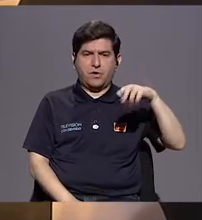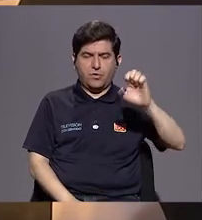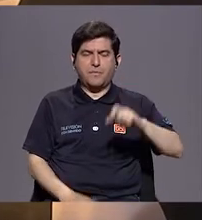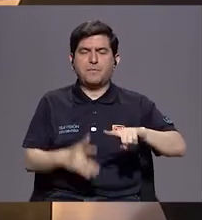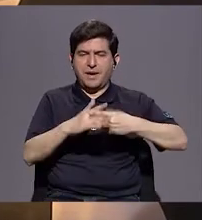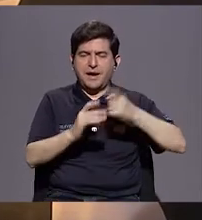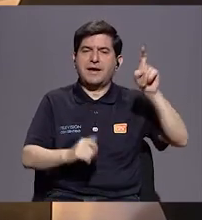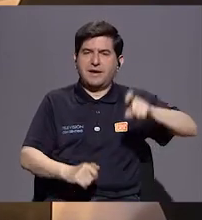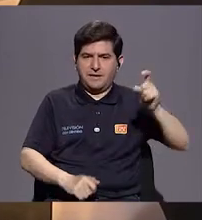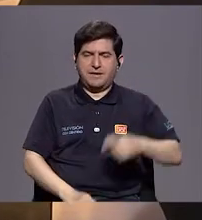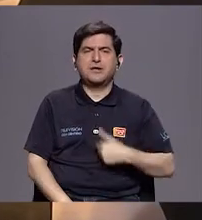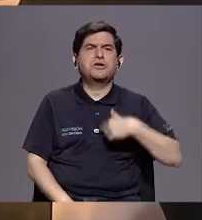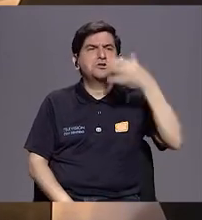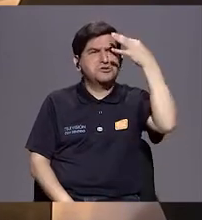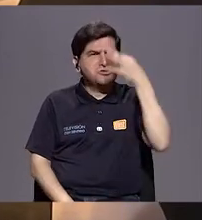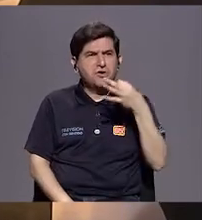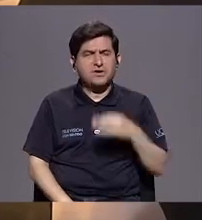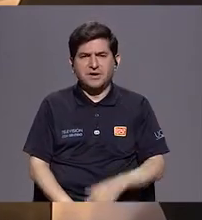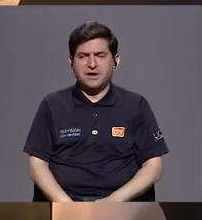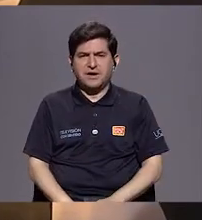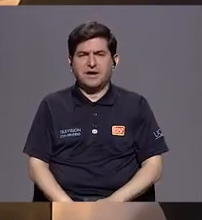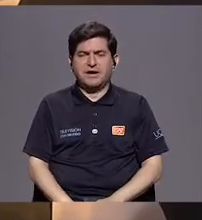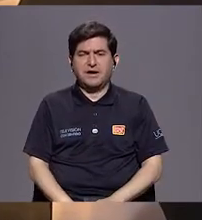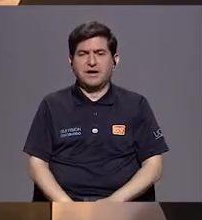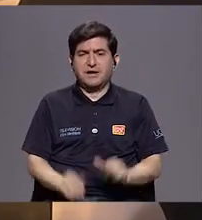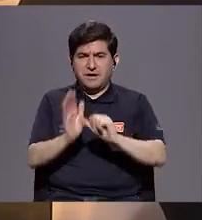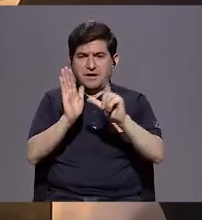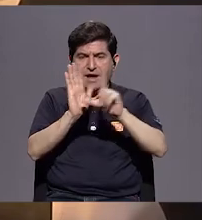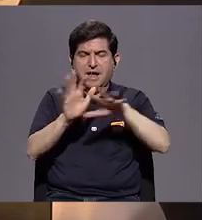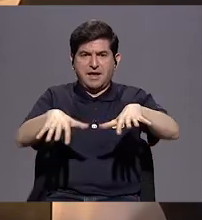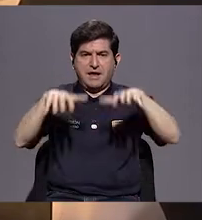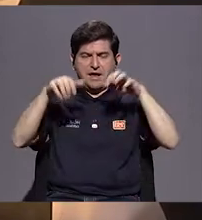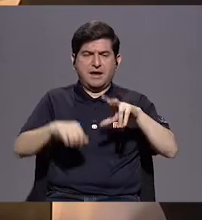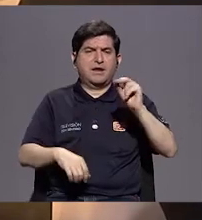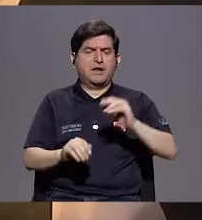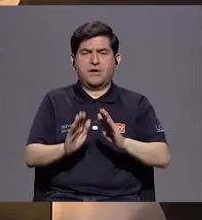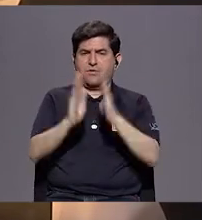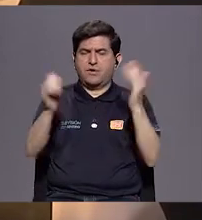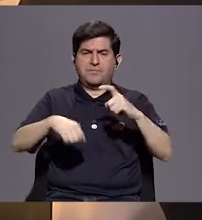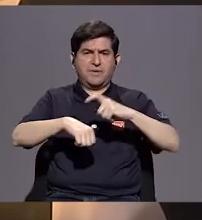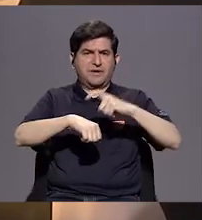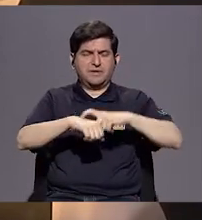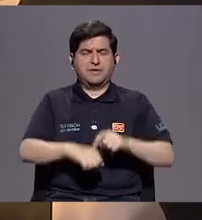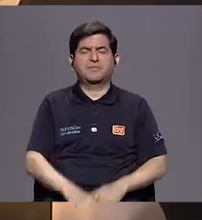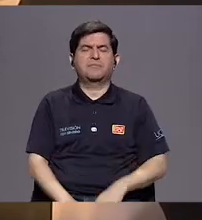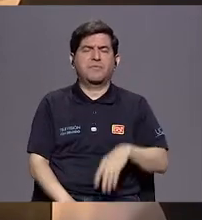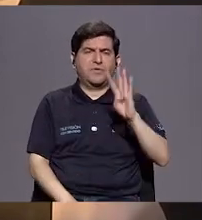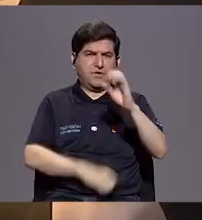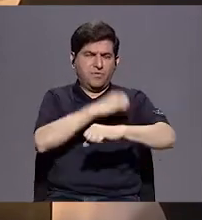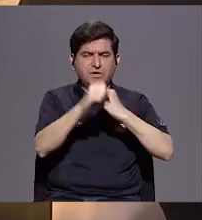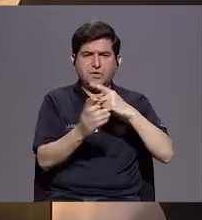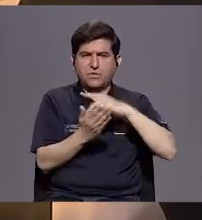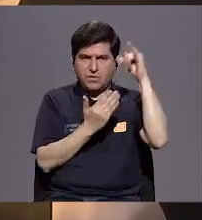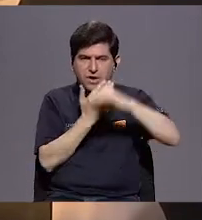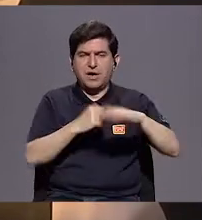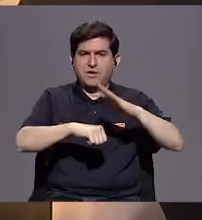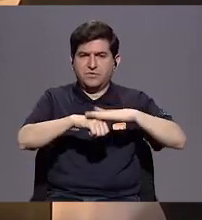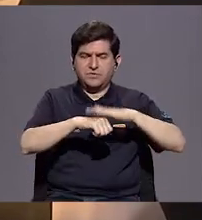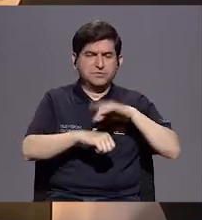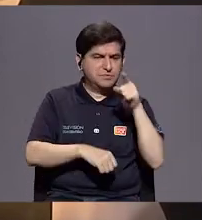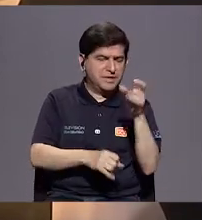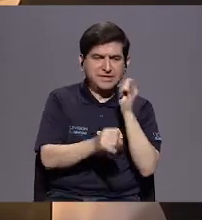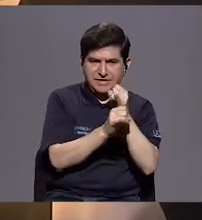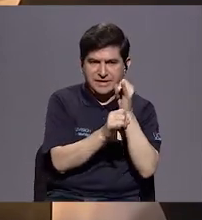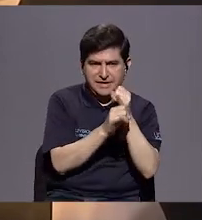creía en un, pues, el plenario decidió no darle, ampliar el plazo cuatrinal al proyecto, en donde le permitía al